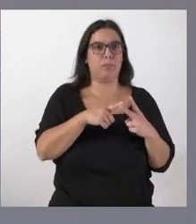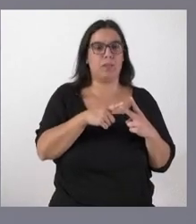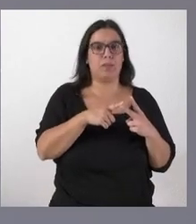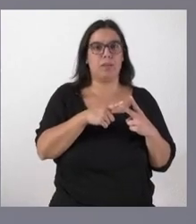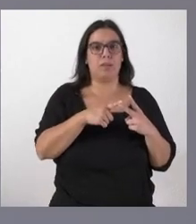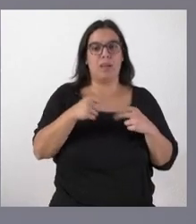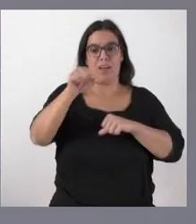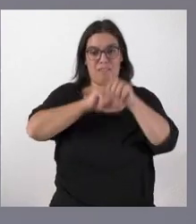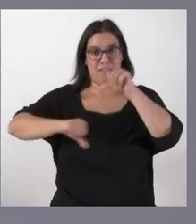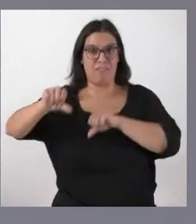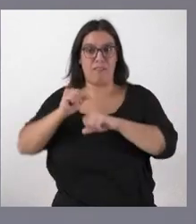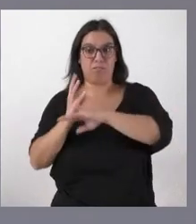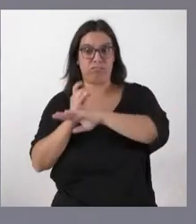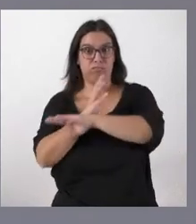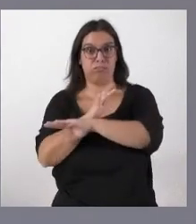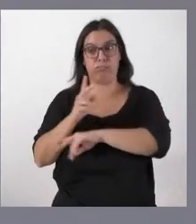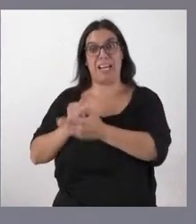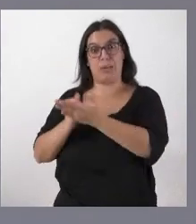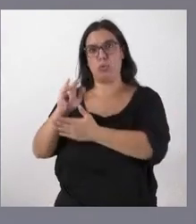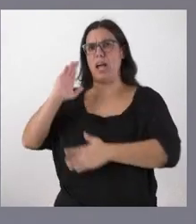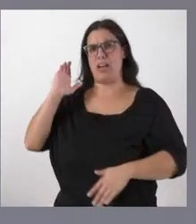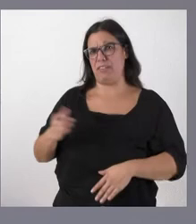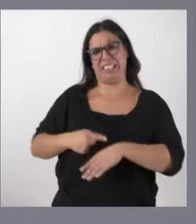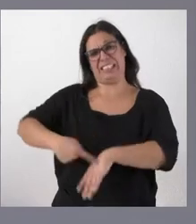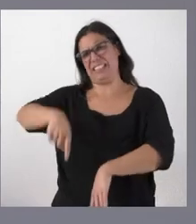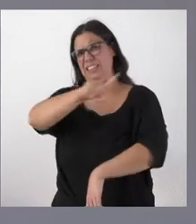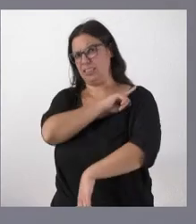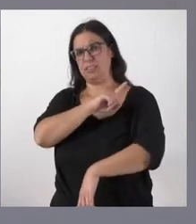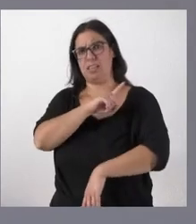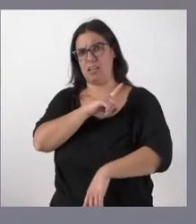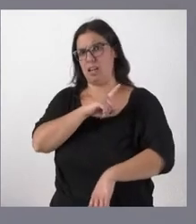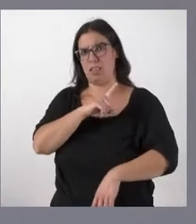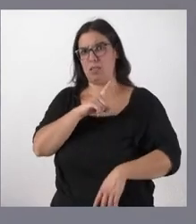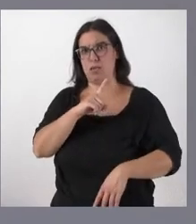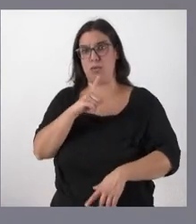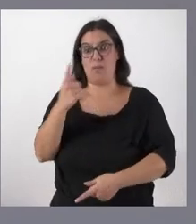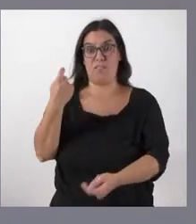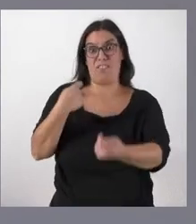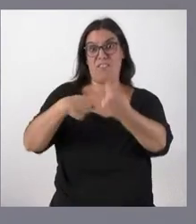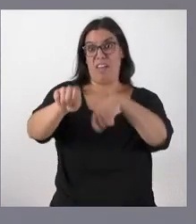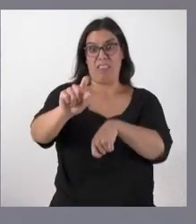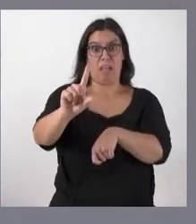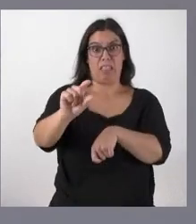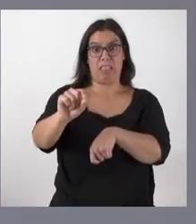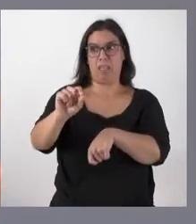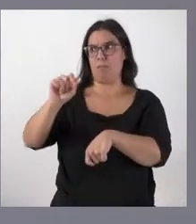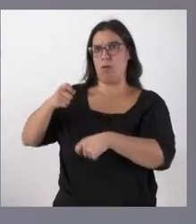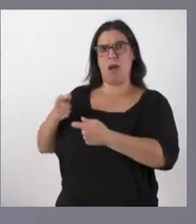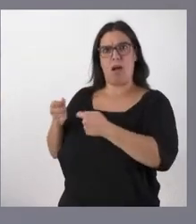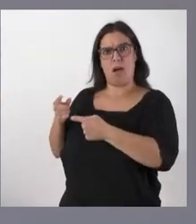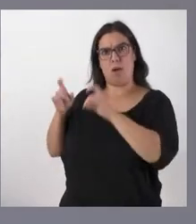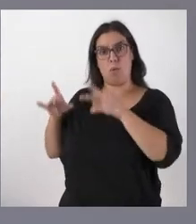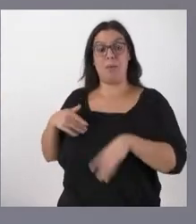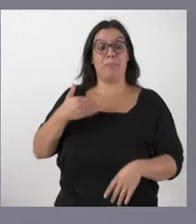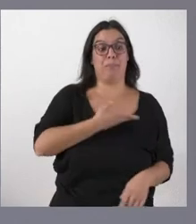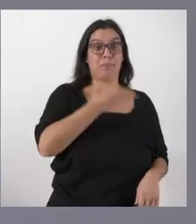fertilizantes pues ha sido absolutamente desproporcionado mucho mayor que la evolución del valor de esos productos terminados y en el caso del ovino